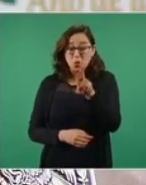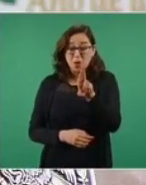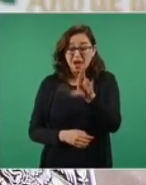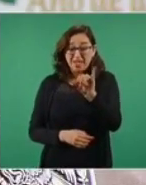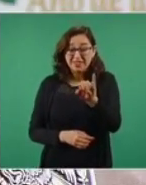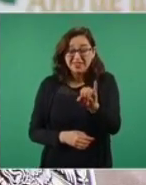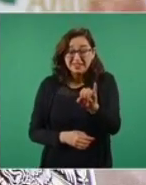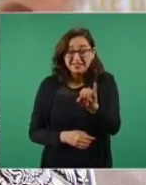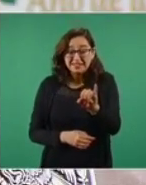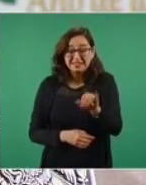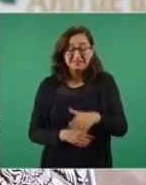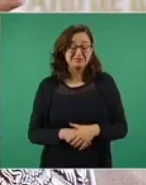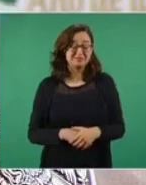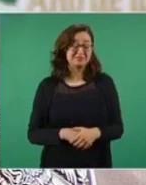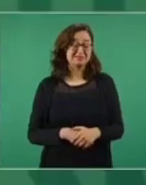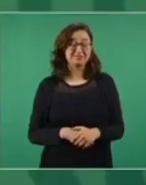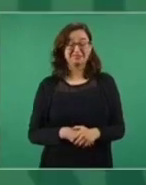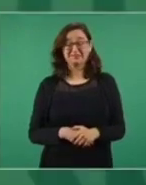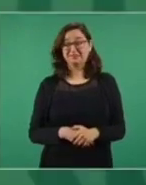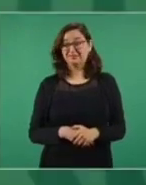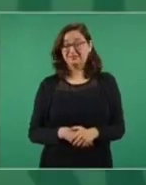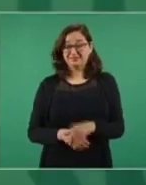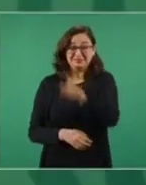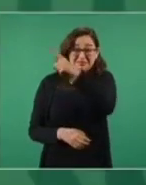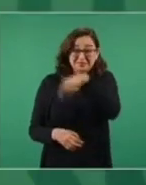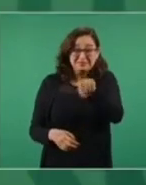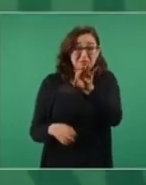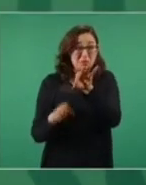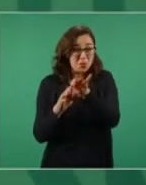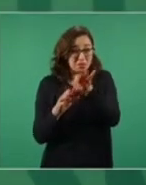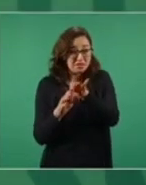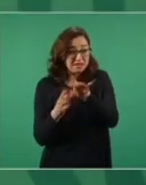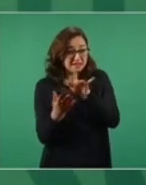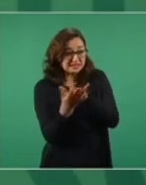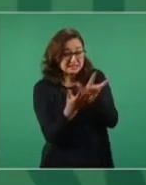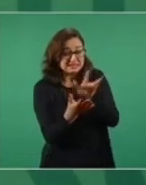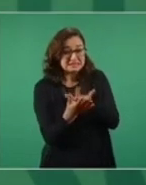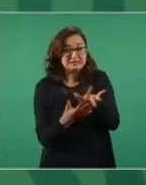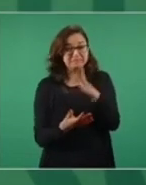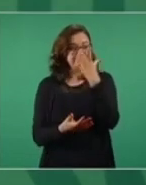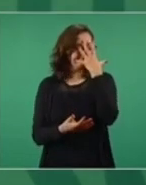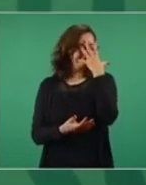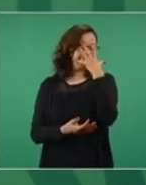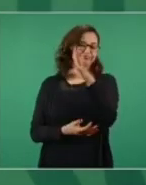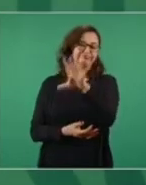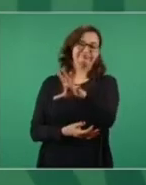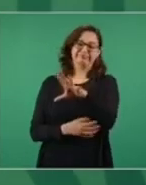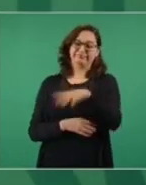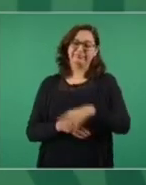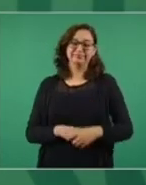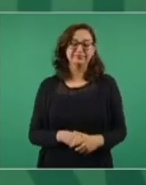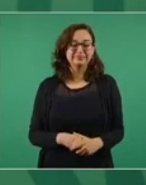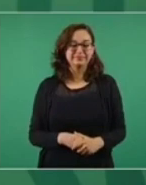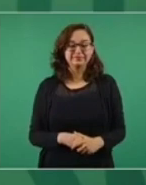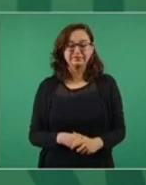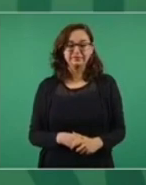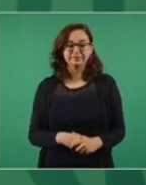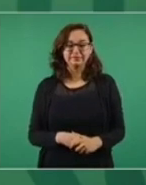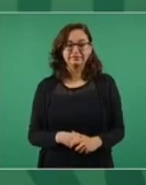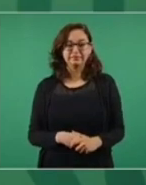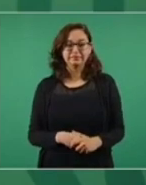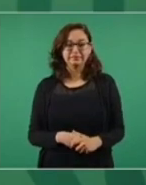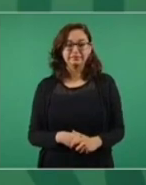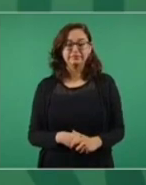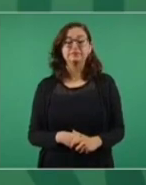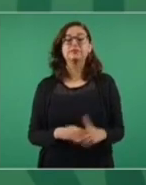de las características de ciertos sectores de la clase media, de cómo confunden y